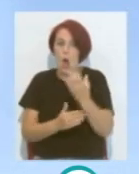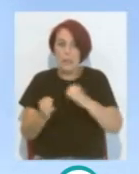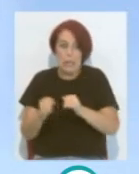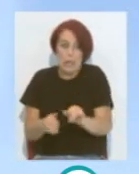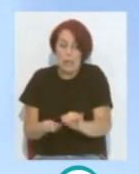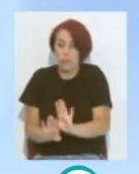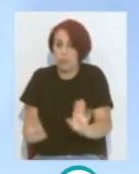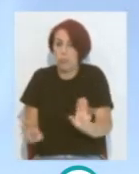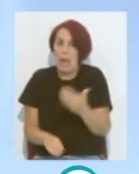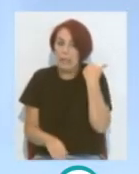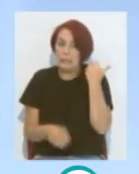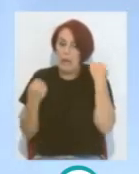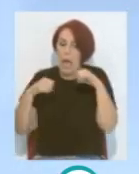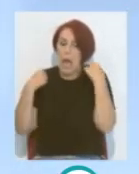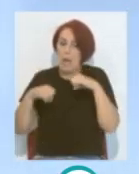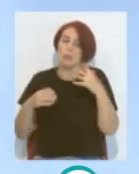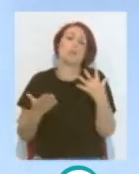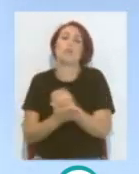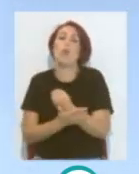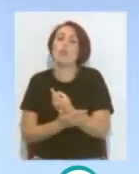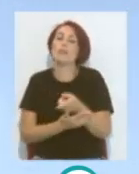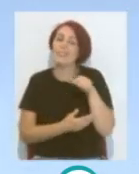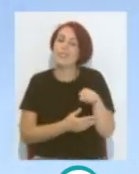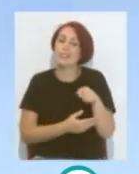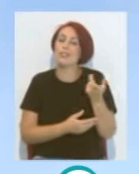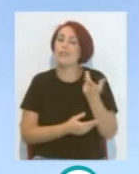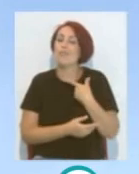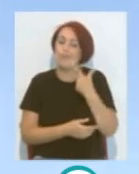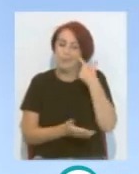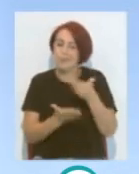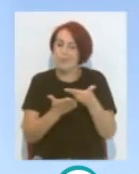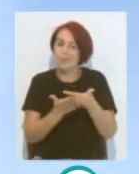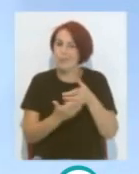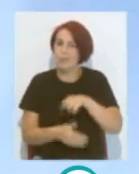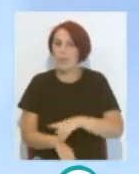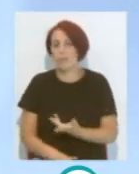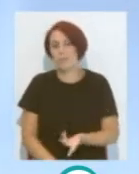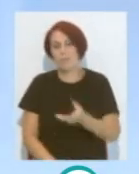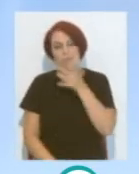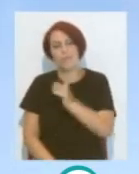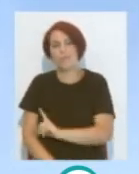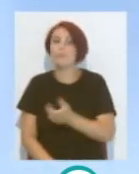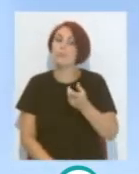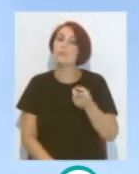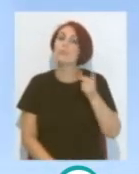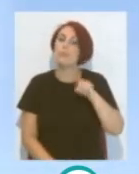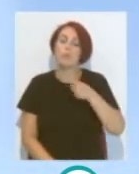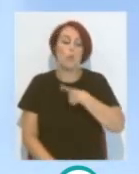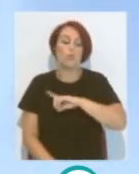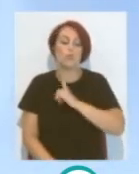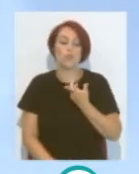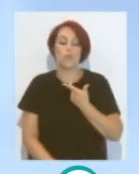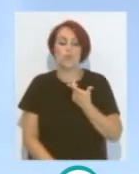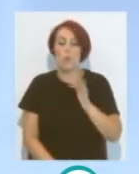como todo se entrena Eso también era entrenable Sí, y sobre todo ahora Porque antes teníamos nosotros La ventaja